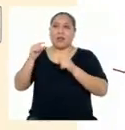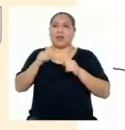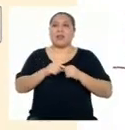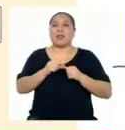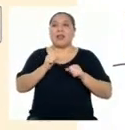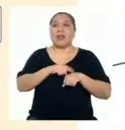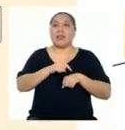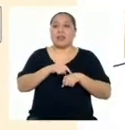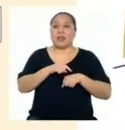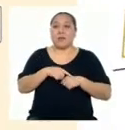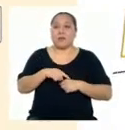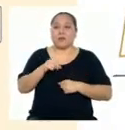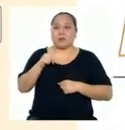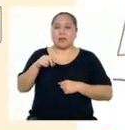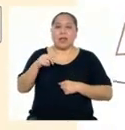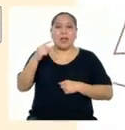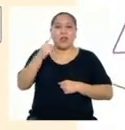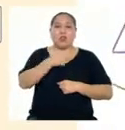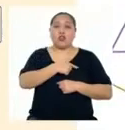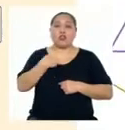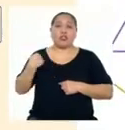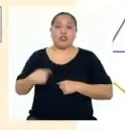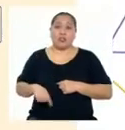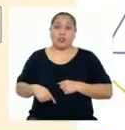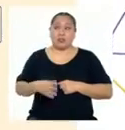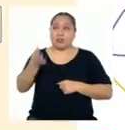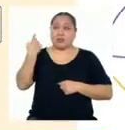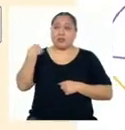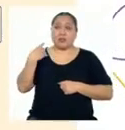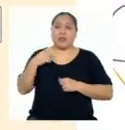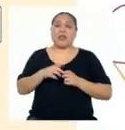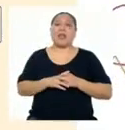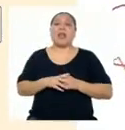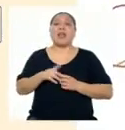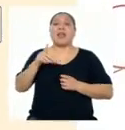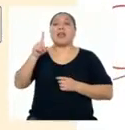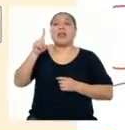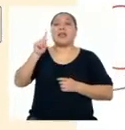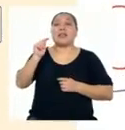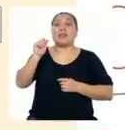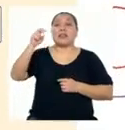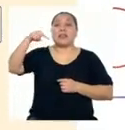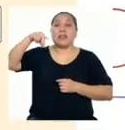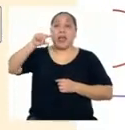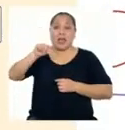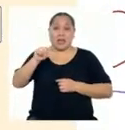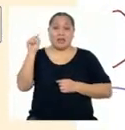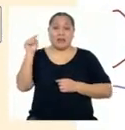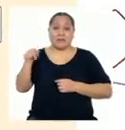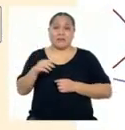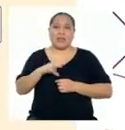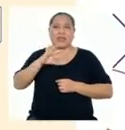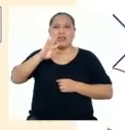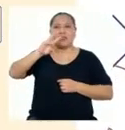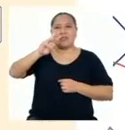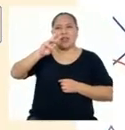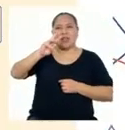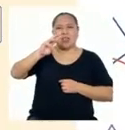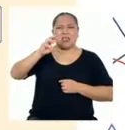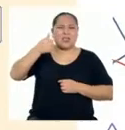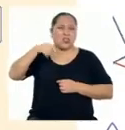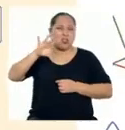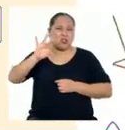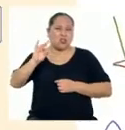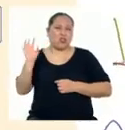Como ves, los chinos de la época de la dinastía Tang, allá entre los años 618 y 907,